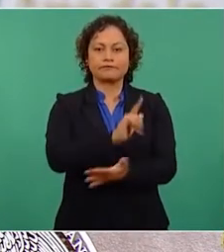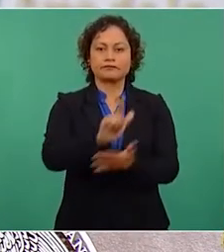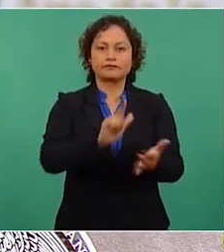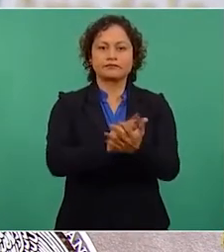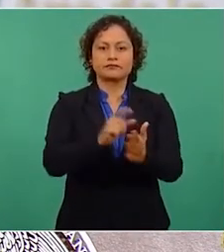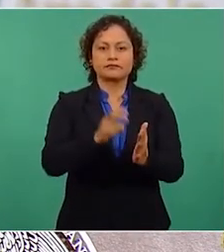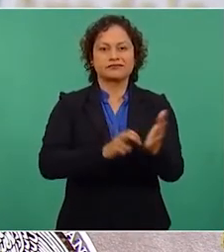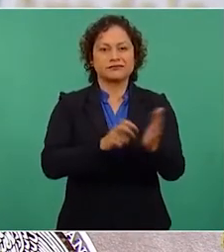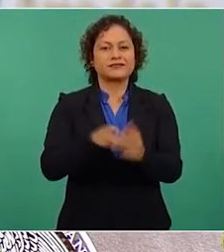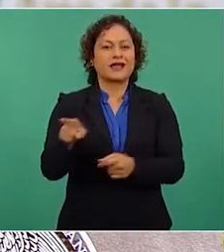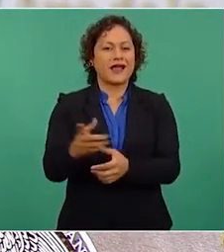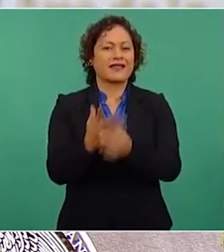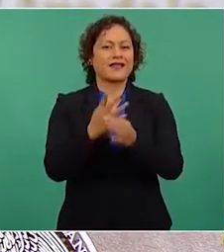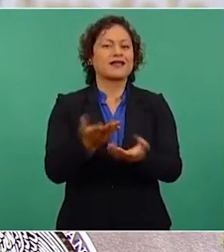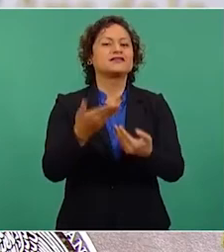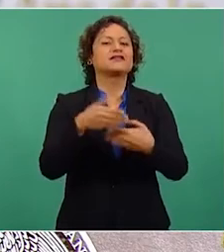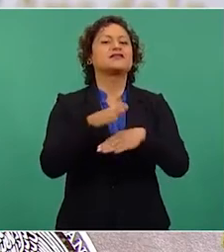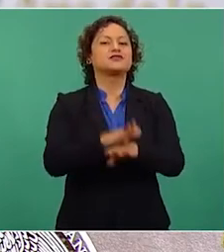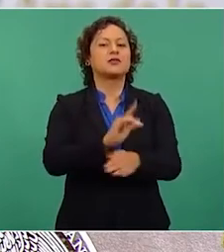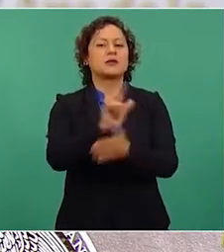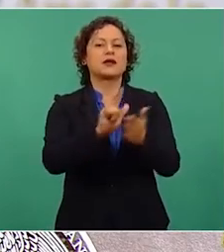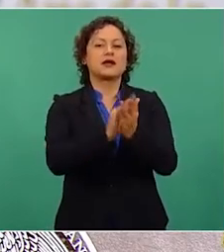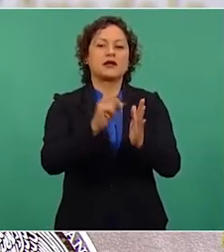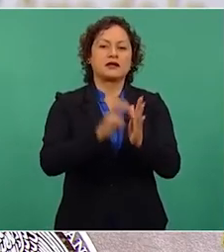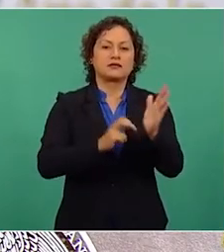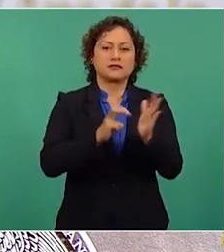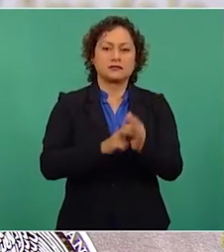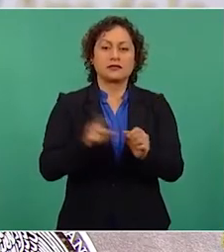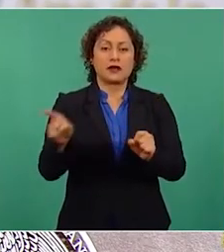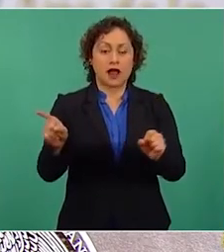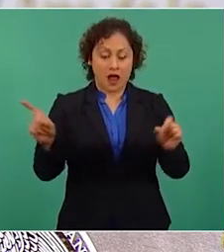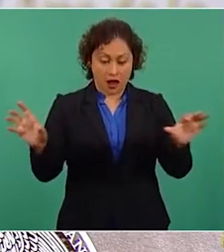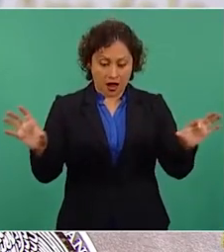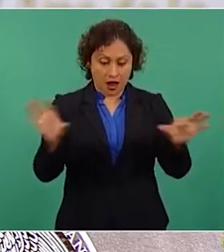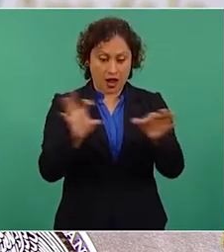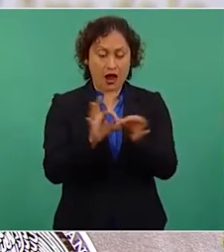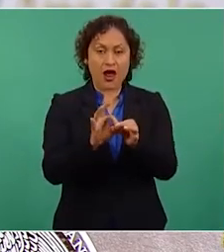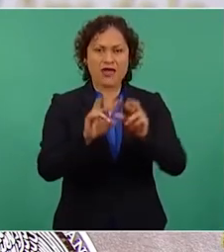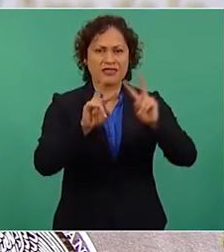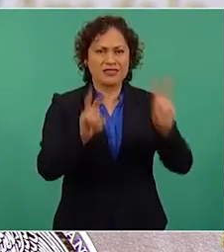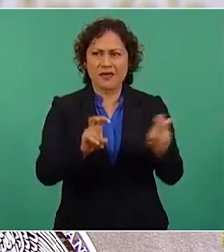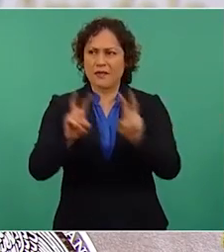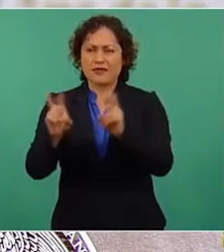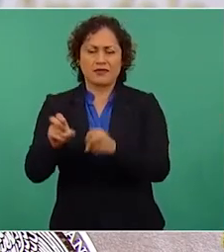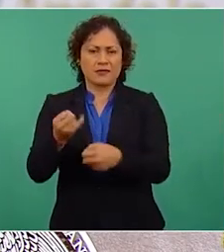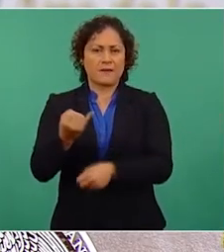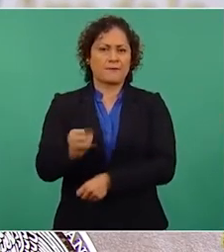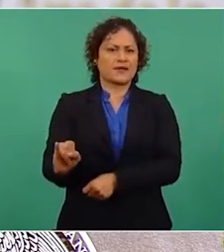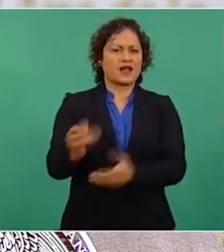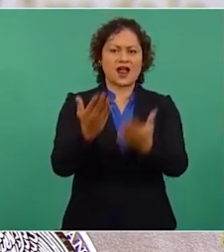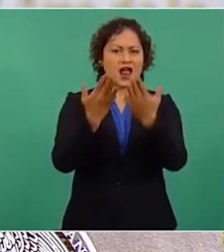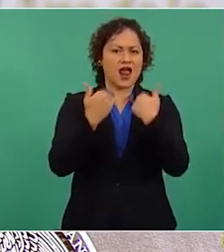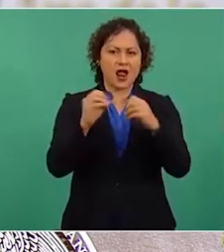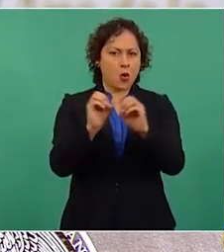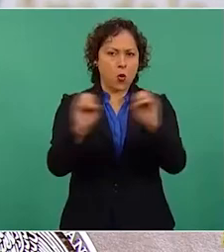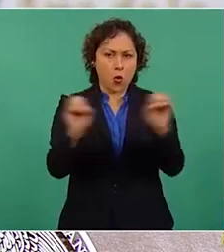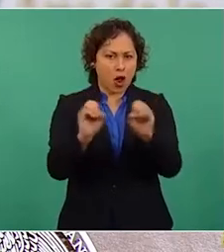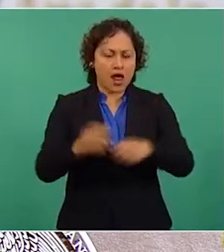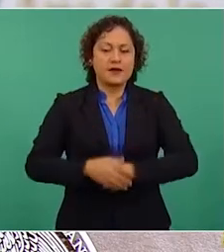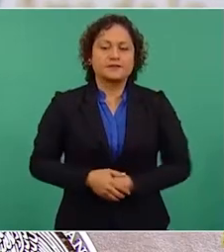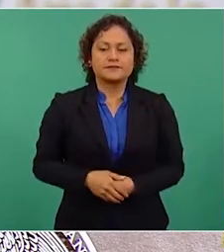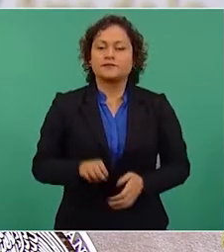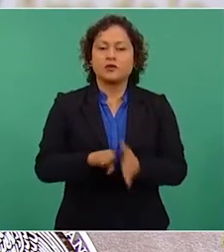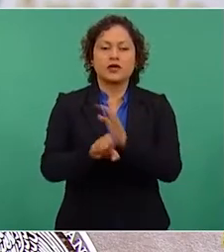eléctrica y vinculando dos hechos que no tienen nada que ver. Primero, una carta del congresista de Estados Unidos al